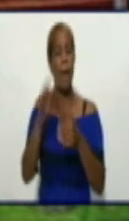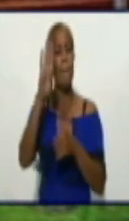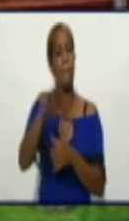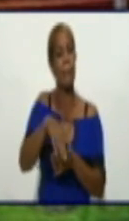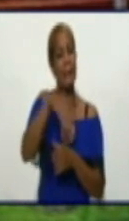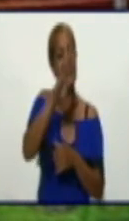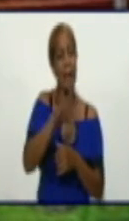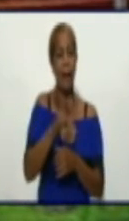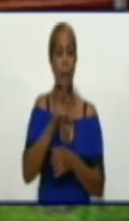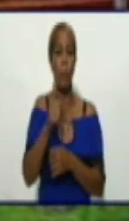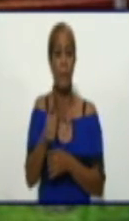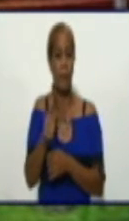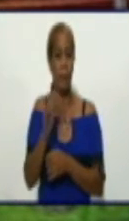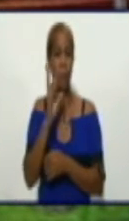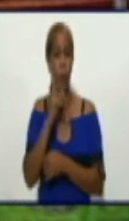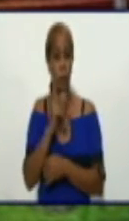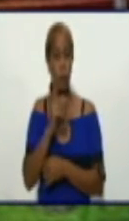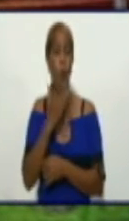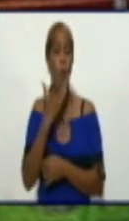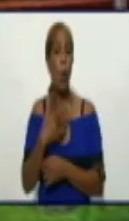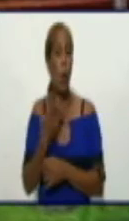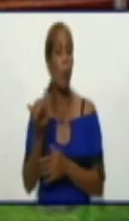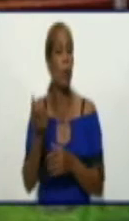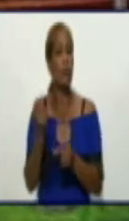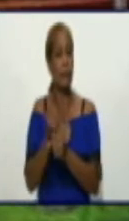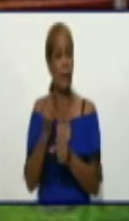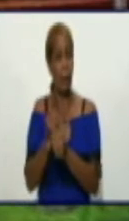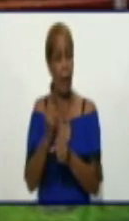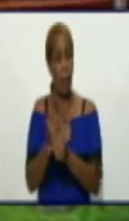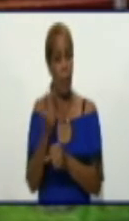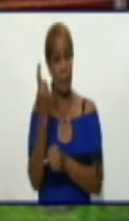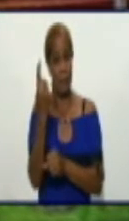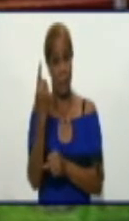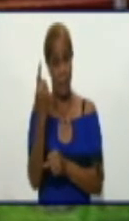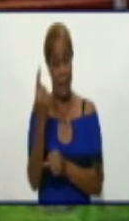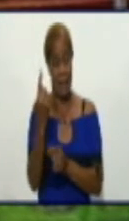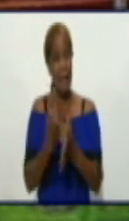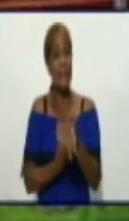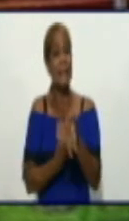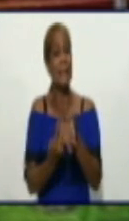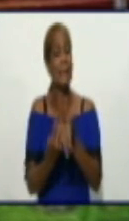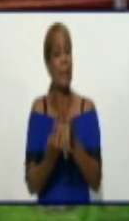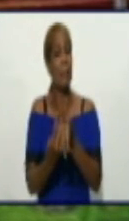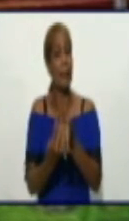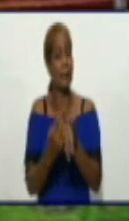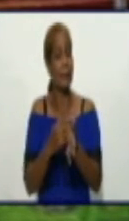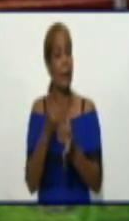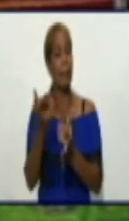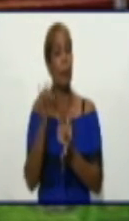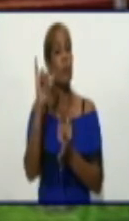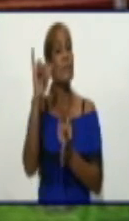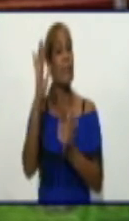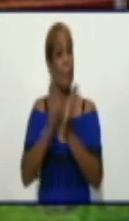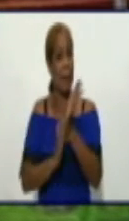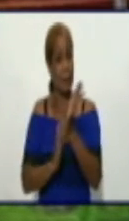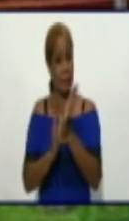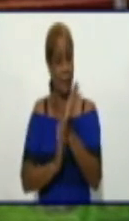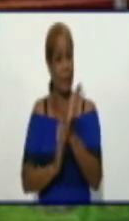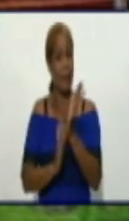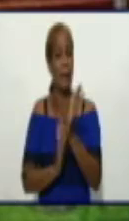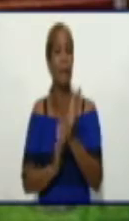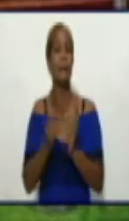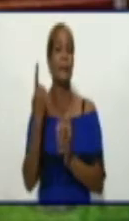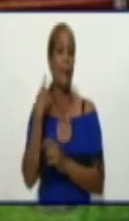trabajó para que ese territorio durante este primer semestre del año alcanzara resultados importantes desde la agricultura